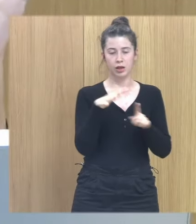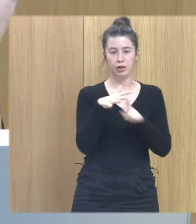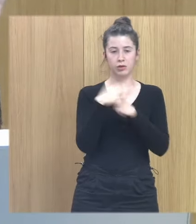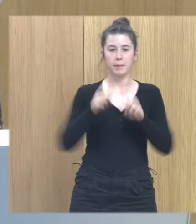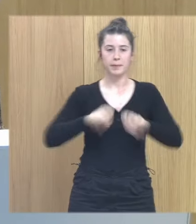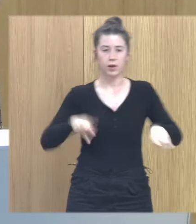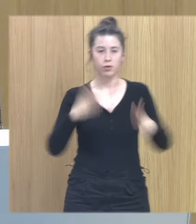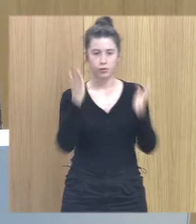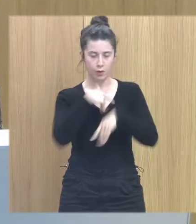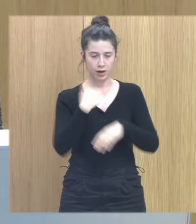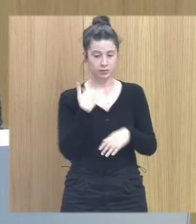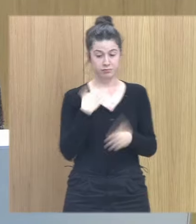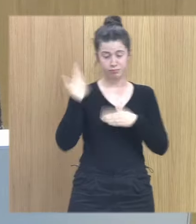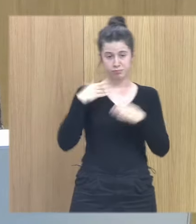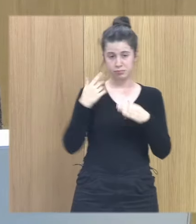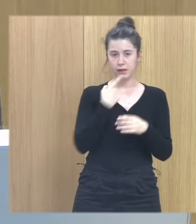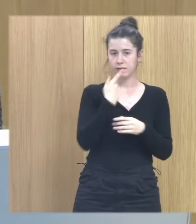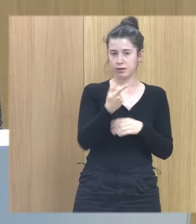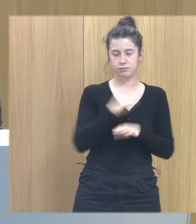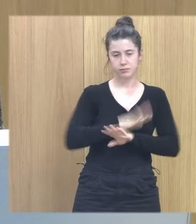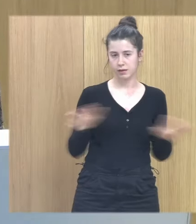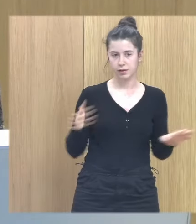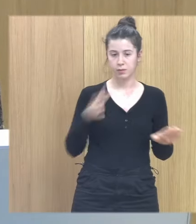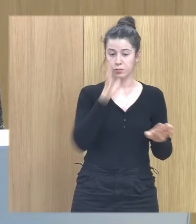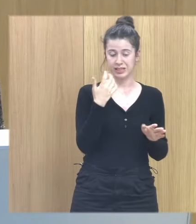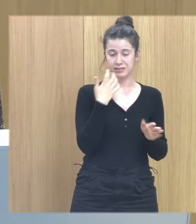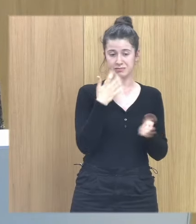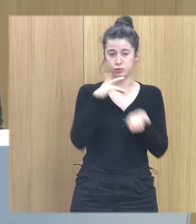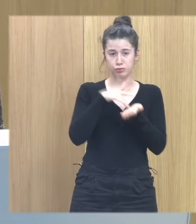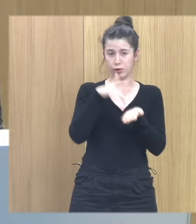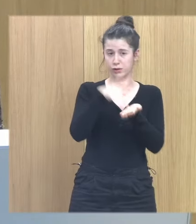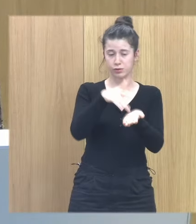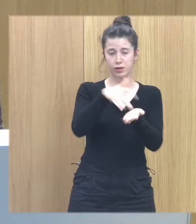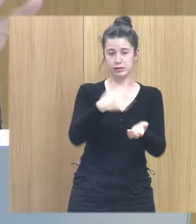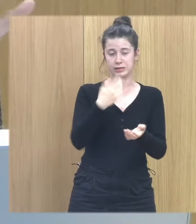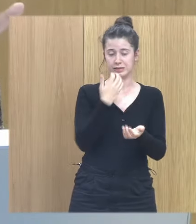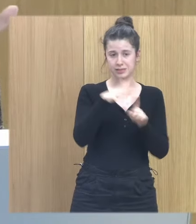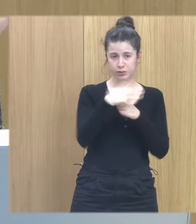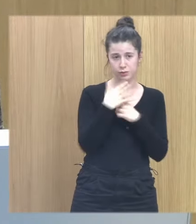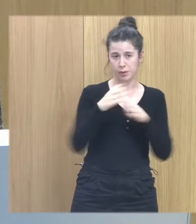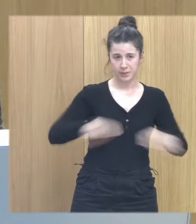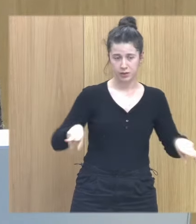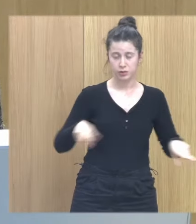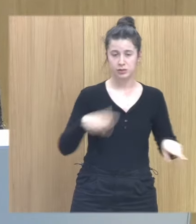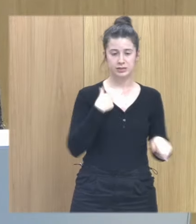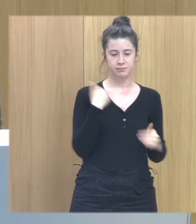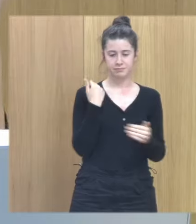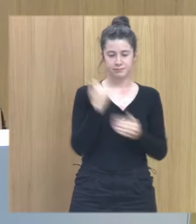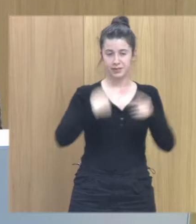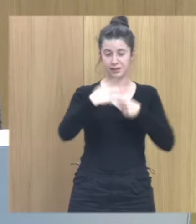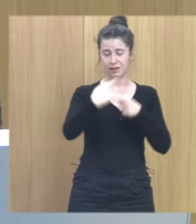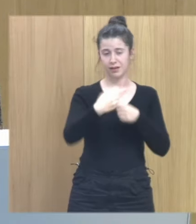muchos años que dejé de decir eso porque cada vez que lo digo me encuentro con algo peor entonces me paso el día trabajando con la parte más